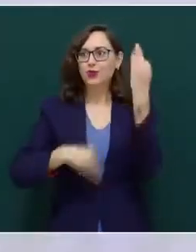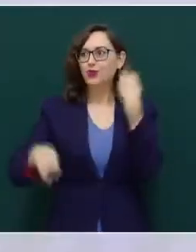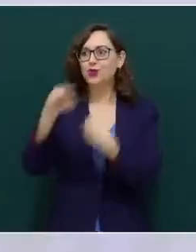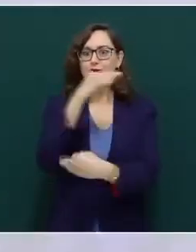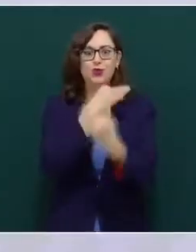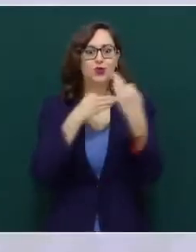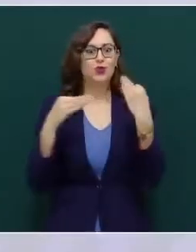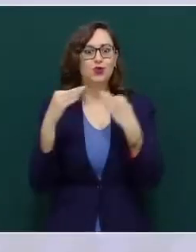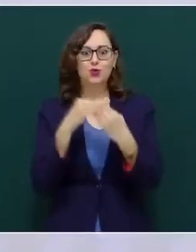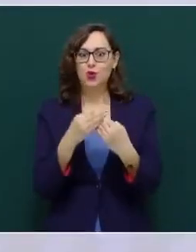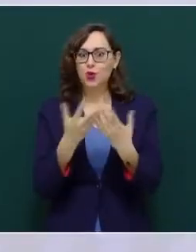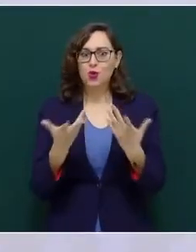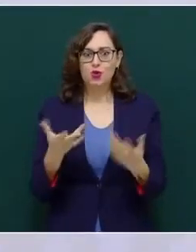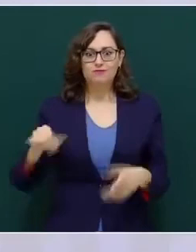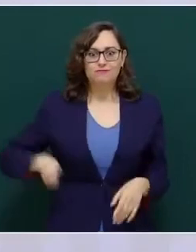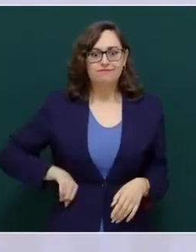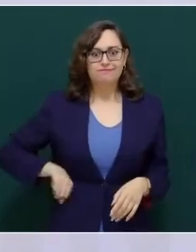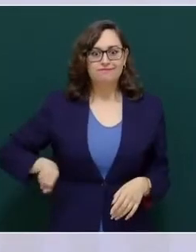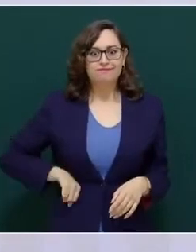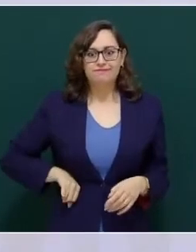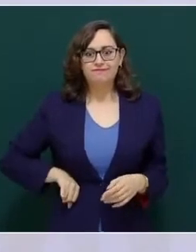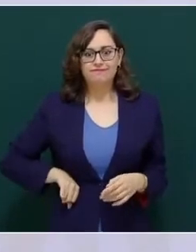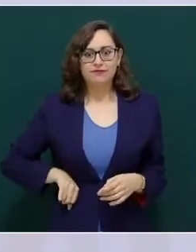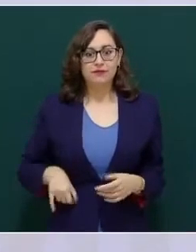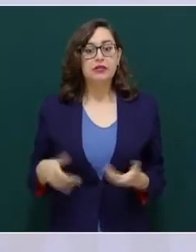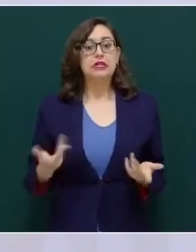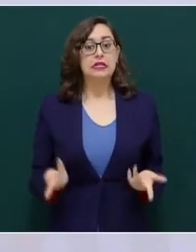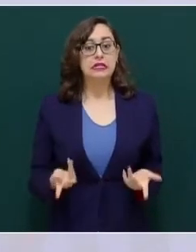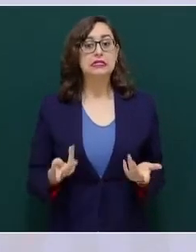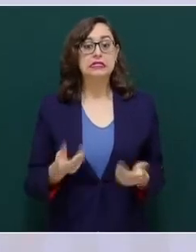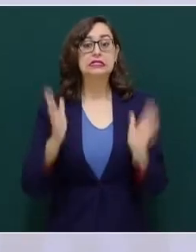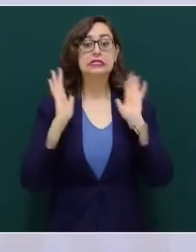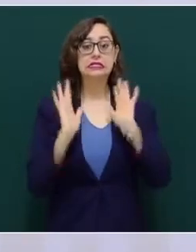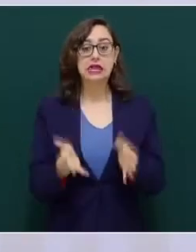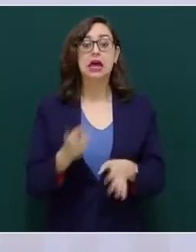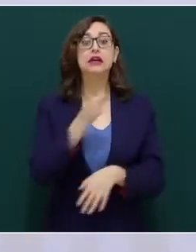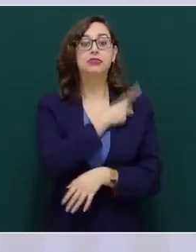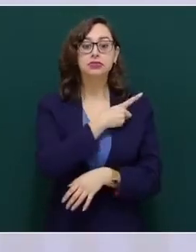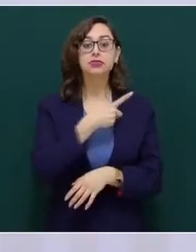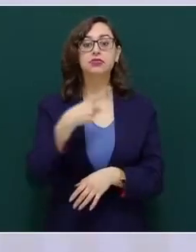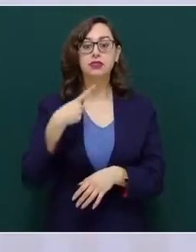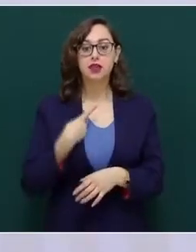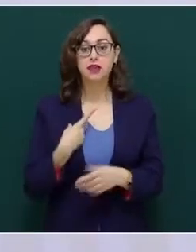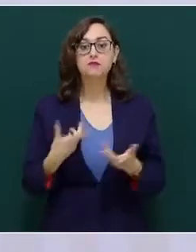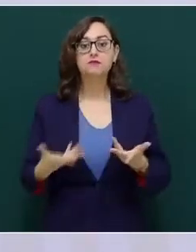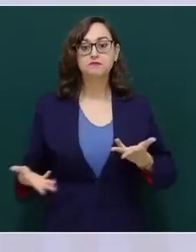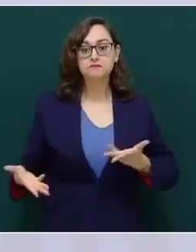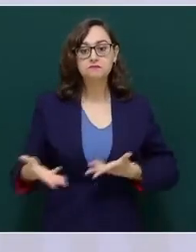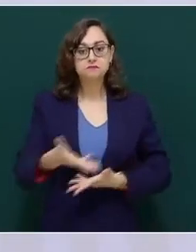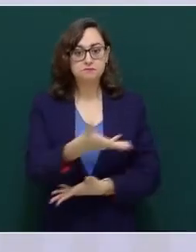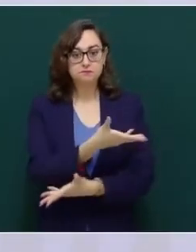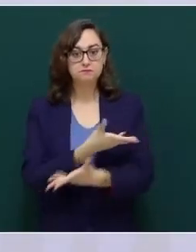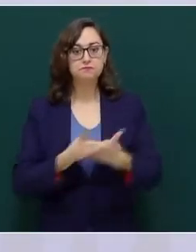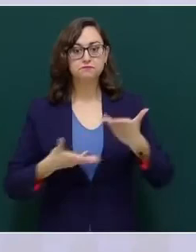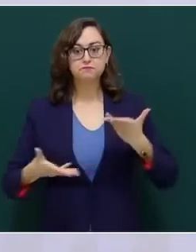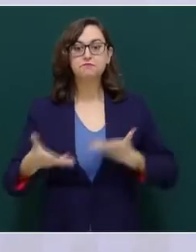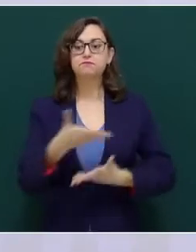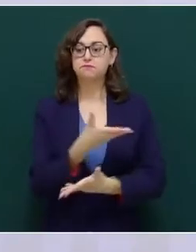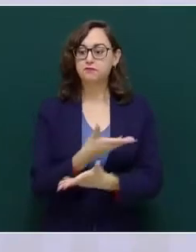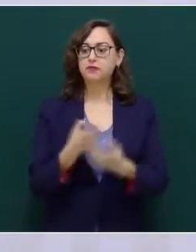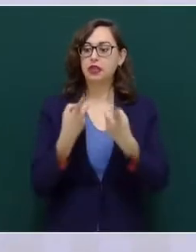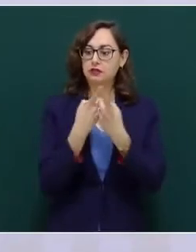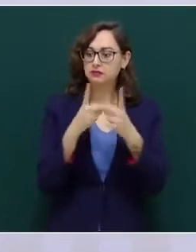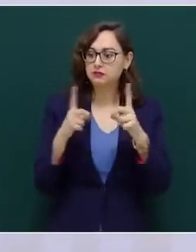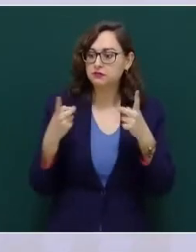para nuestras naciones. Es obvio que esto debe implicar cooperación para el desarrollo y